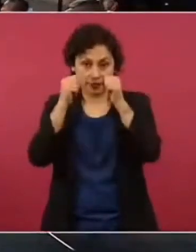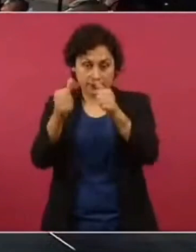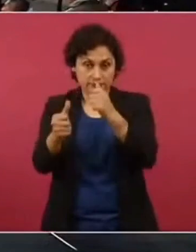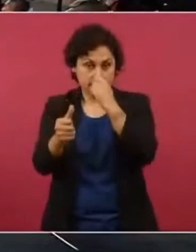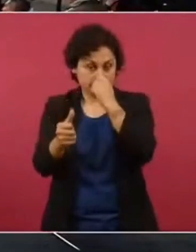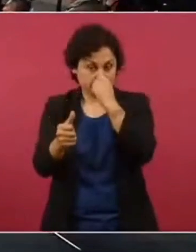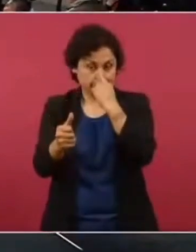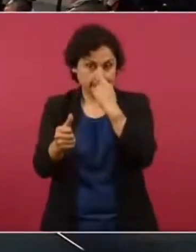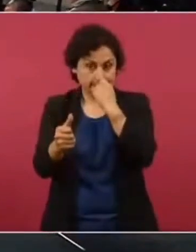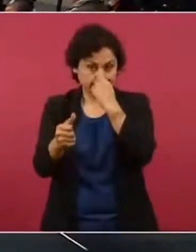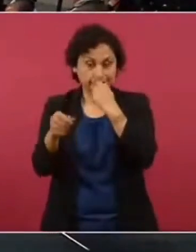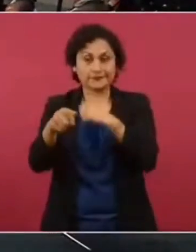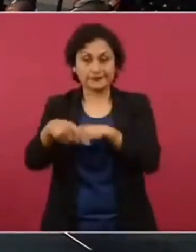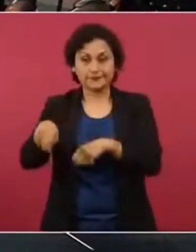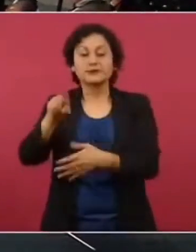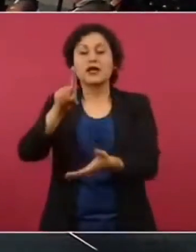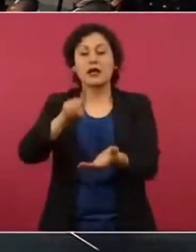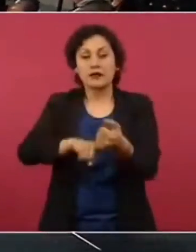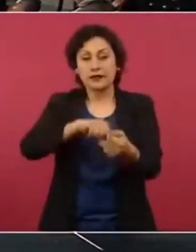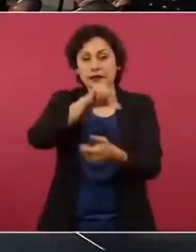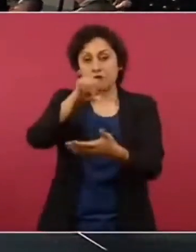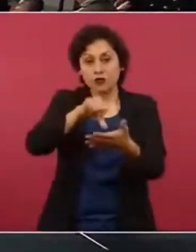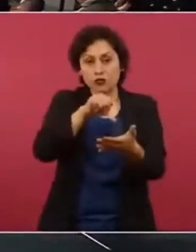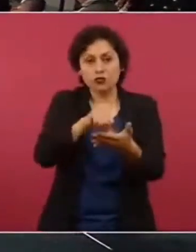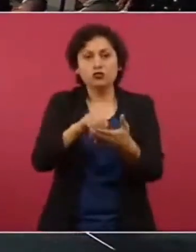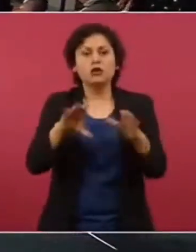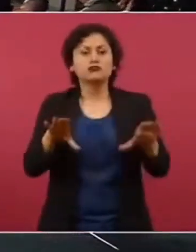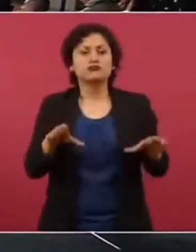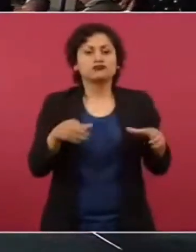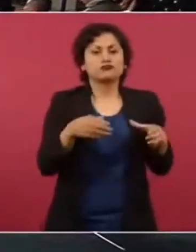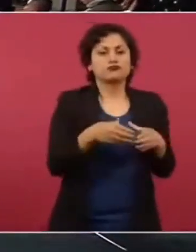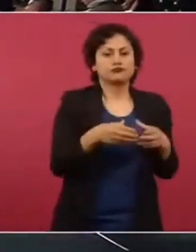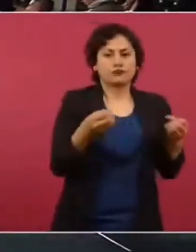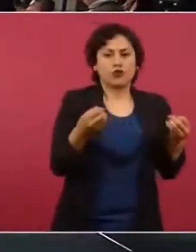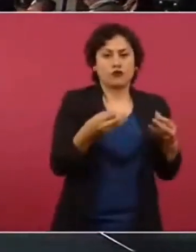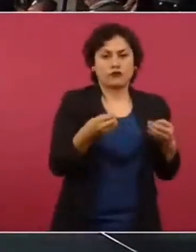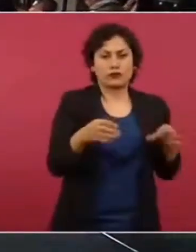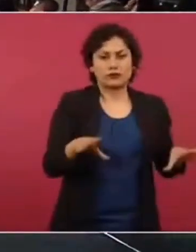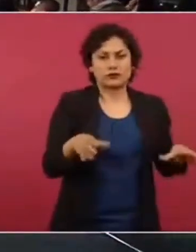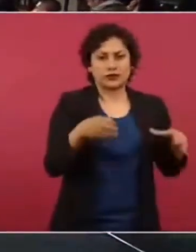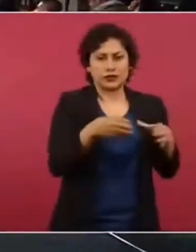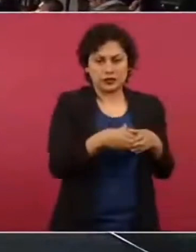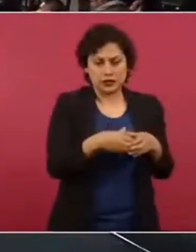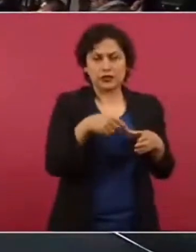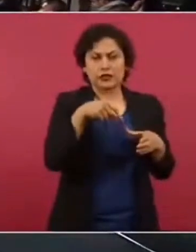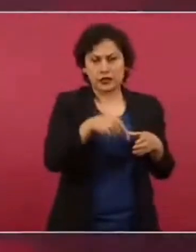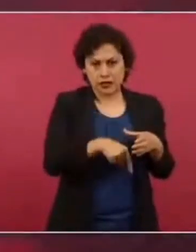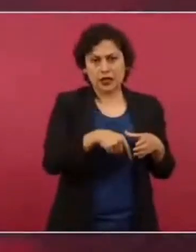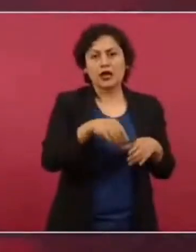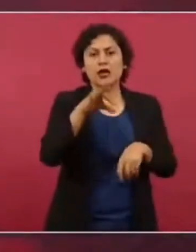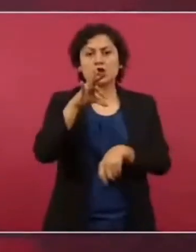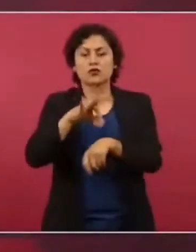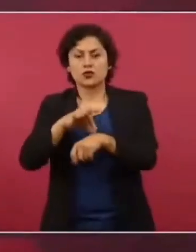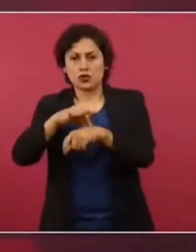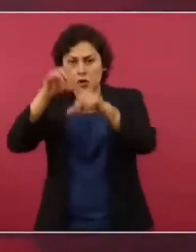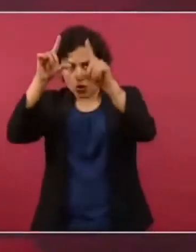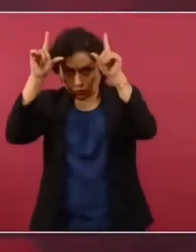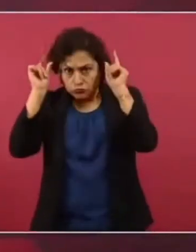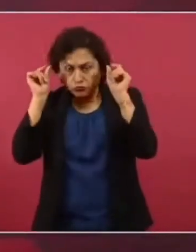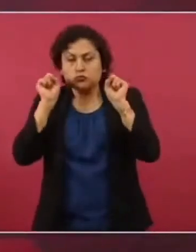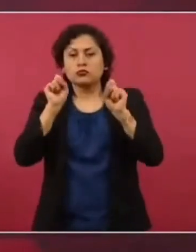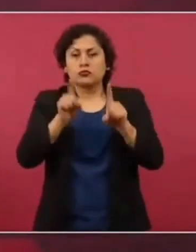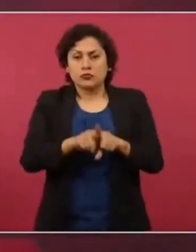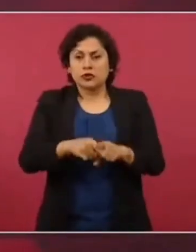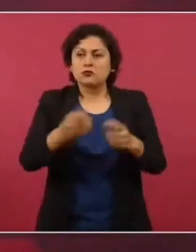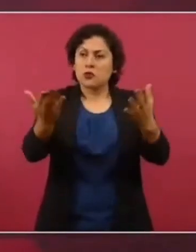espacio en las pequeñas clínicas unidades médicas rurales que son de un consultorio y uno de enfermería. Ahí también se llevan a cabo